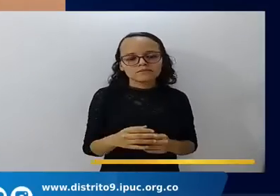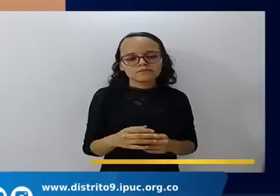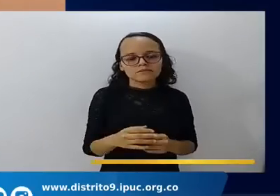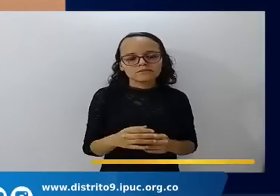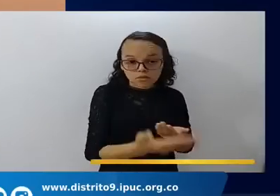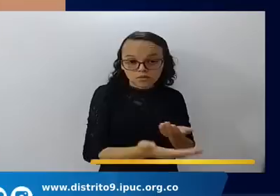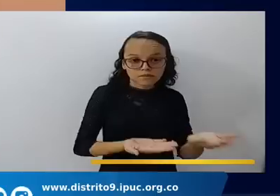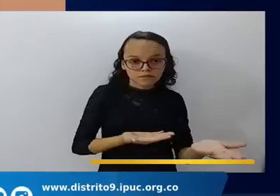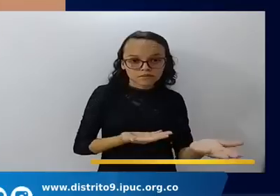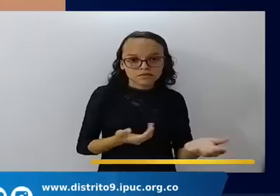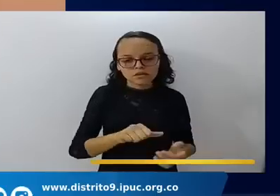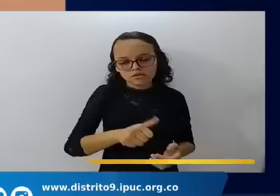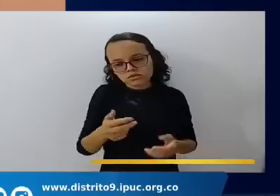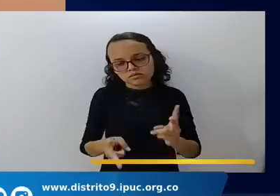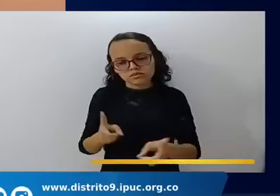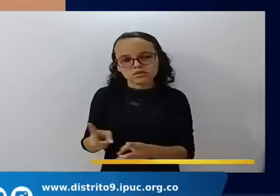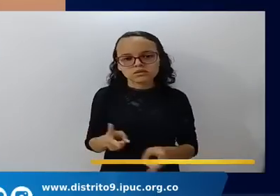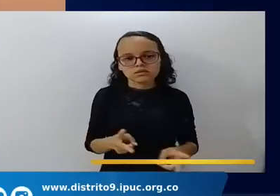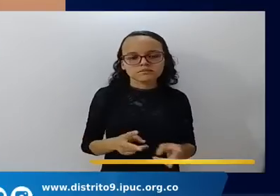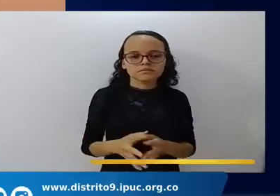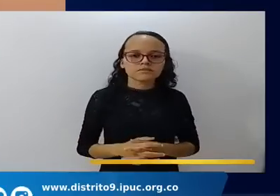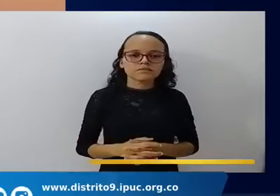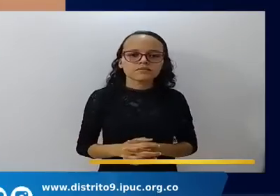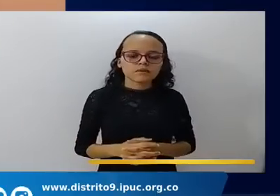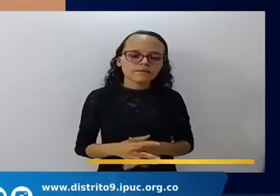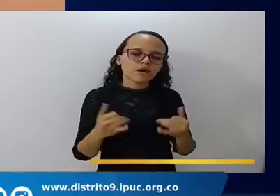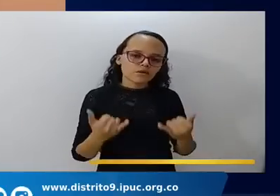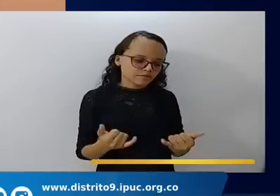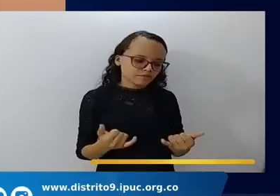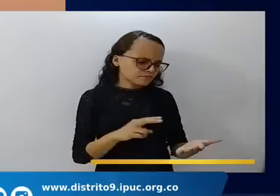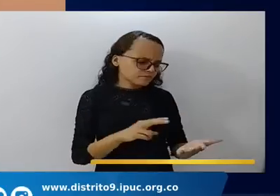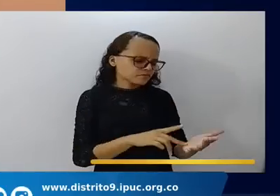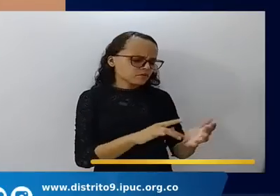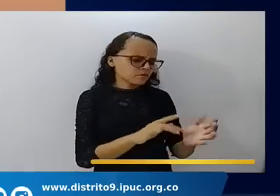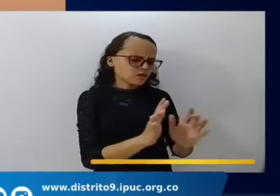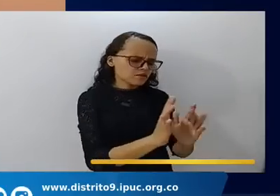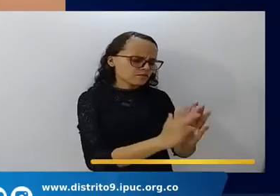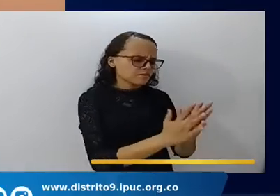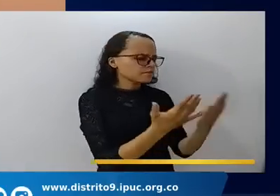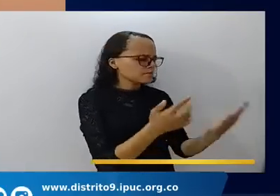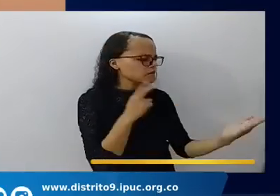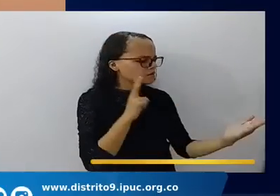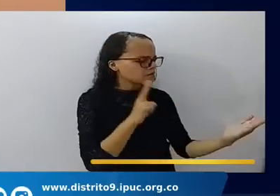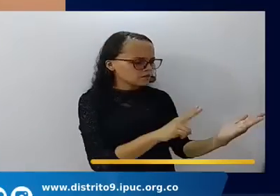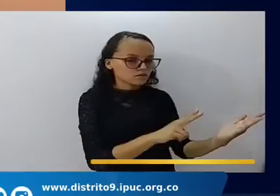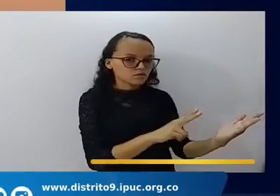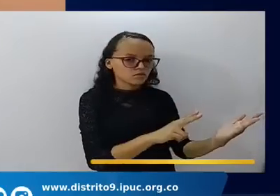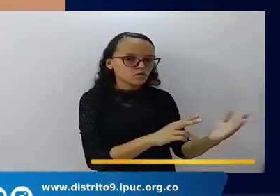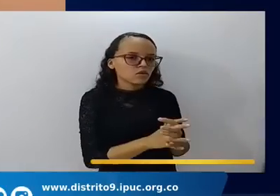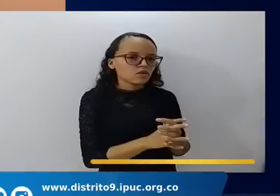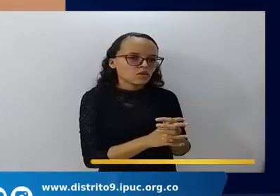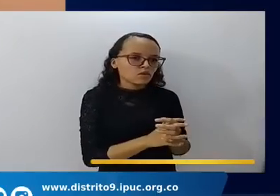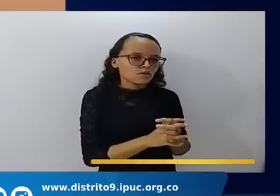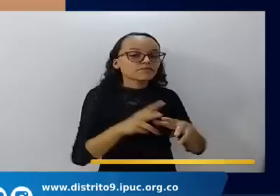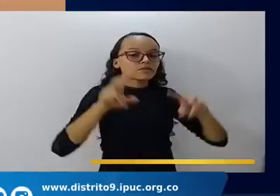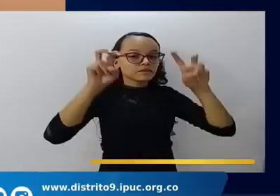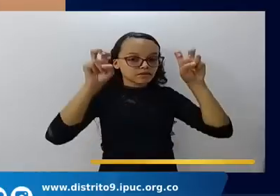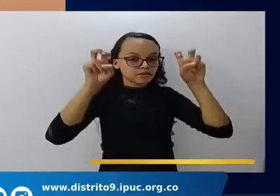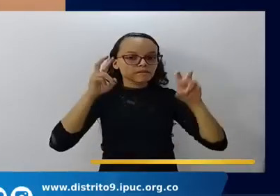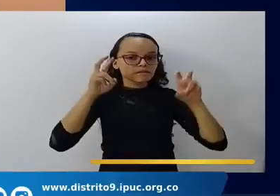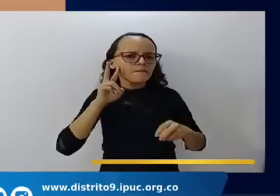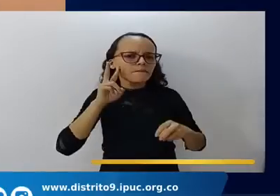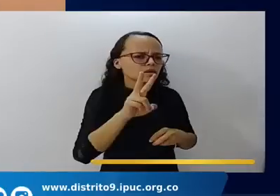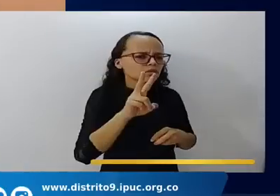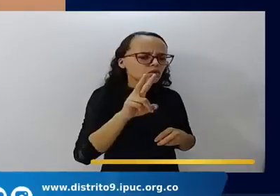Alabanzas a Jesús. Entonces, mirando lo que no se ve, no mirando nosotros